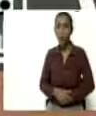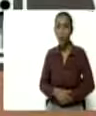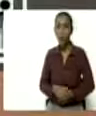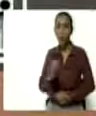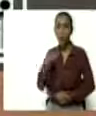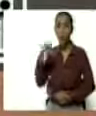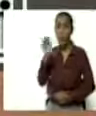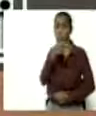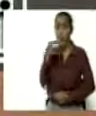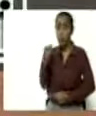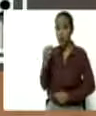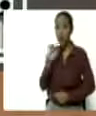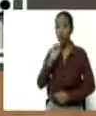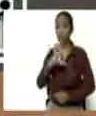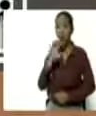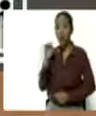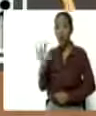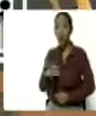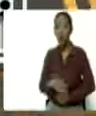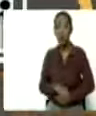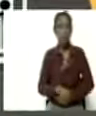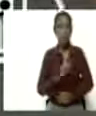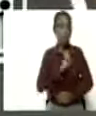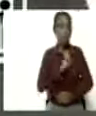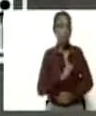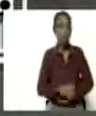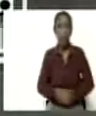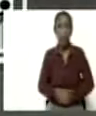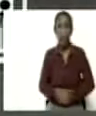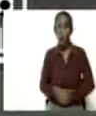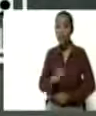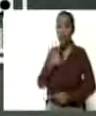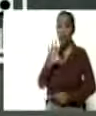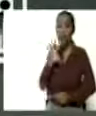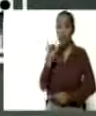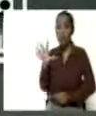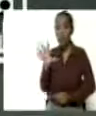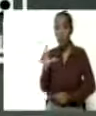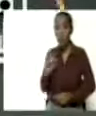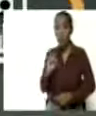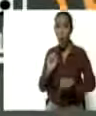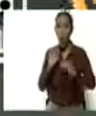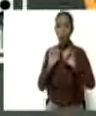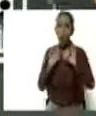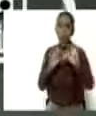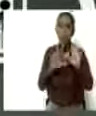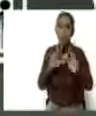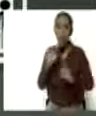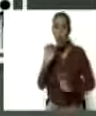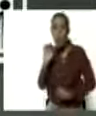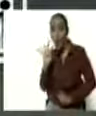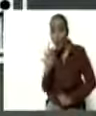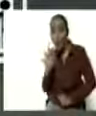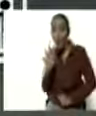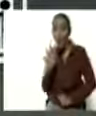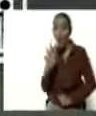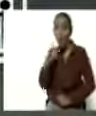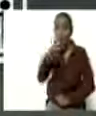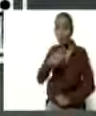Correcto, 55. Correcto. 55 de los 84 casos